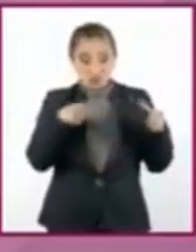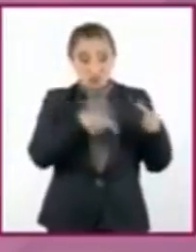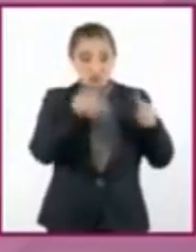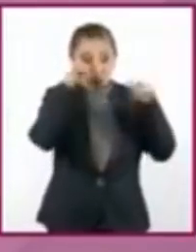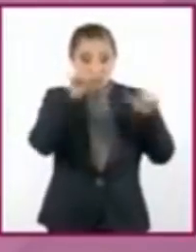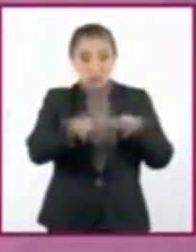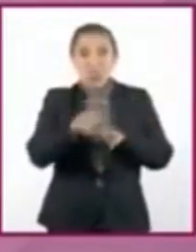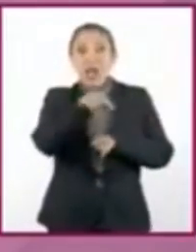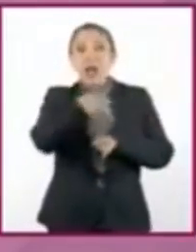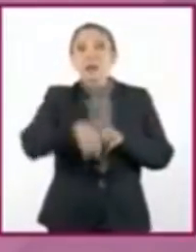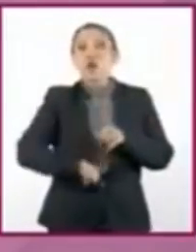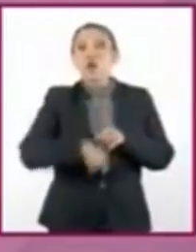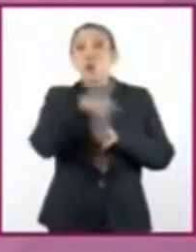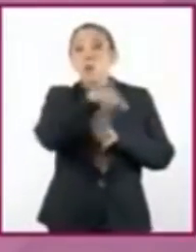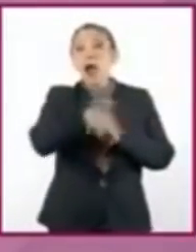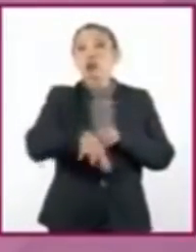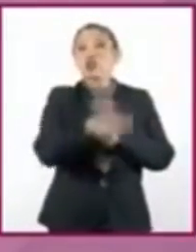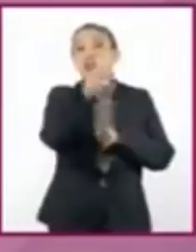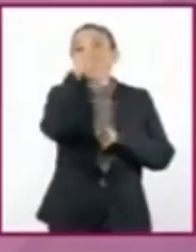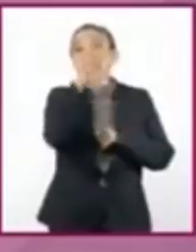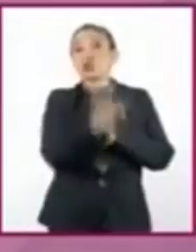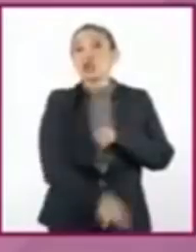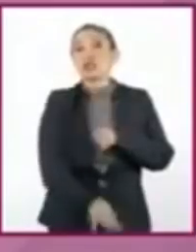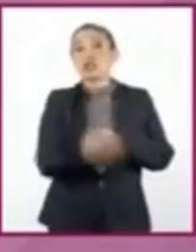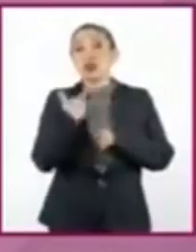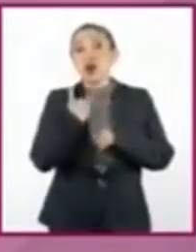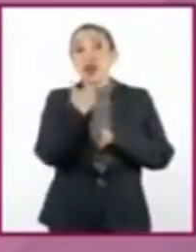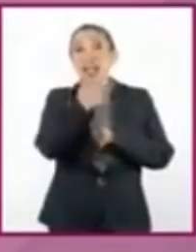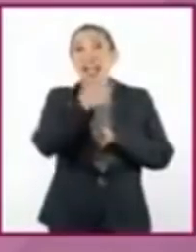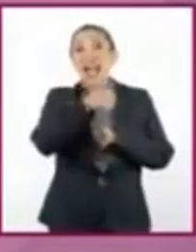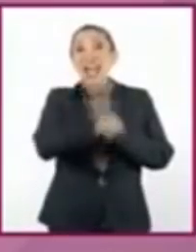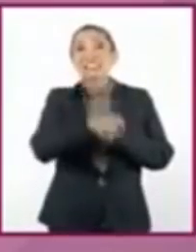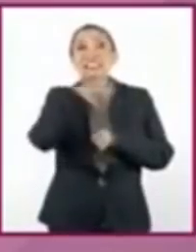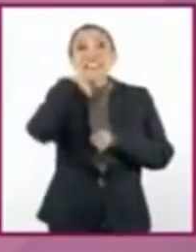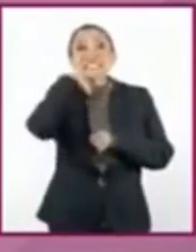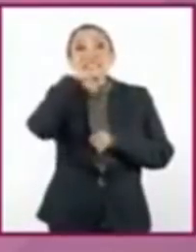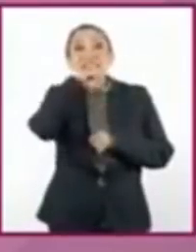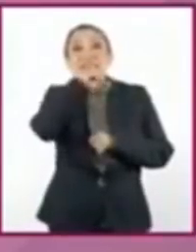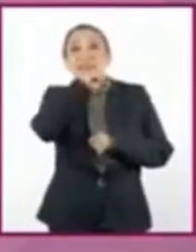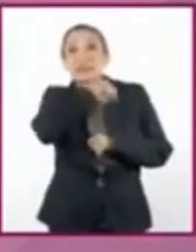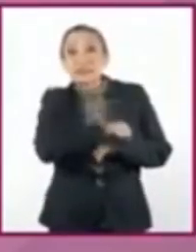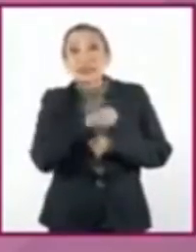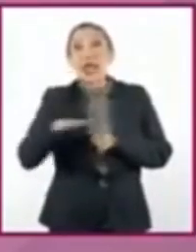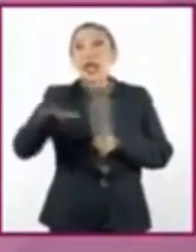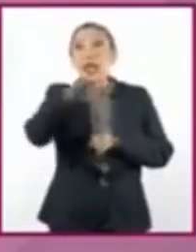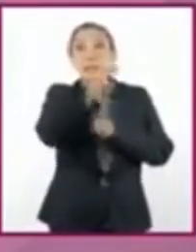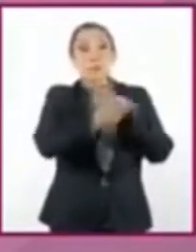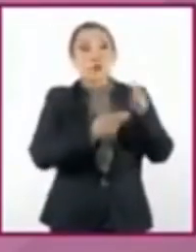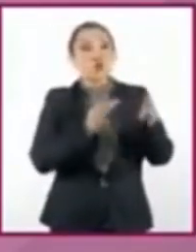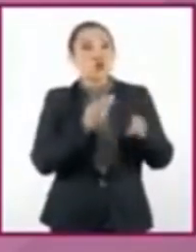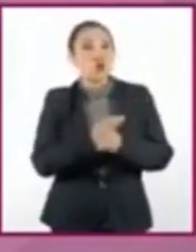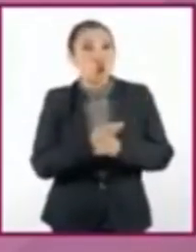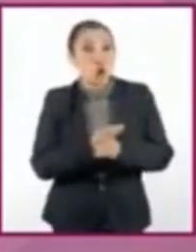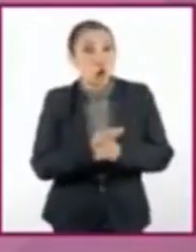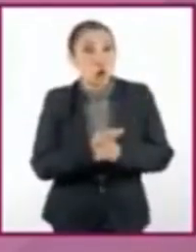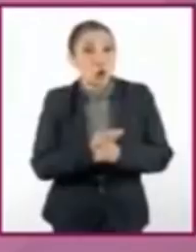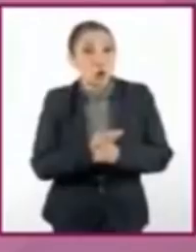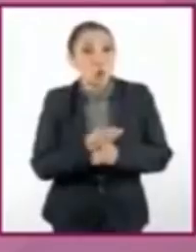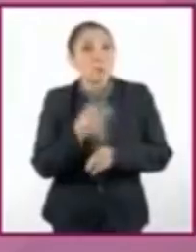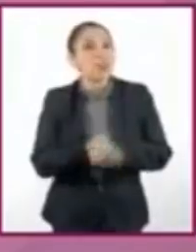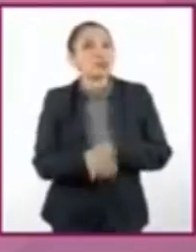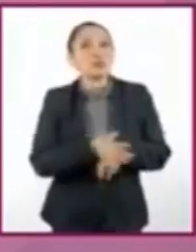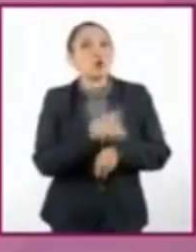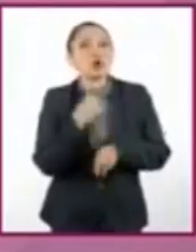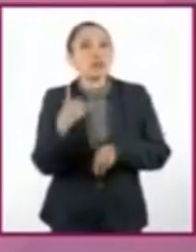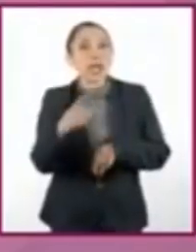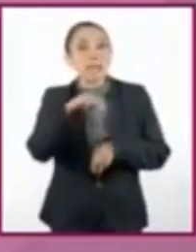del 14.5% de las emisiones de gases de efecto invernadero a nivel mundial. Los más peligrosos son